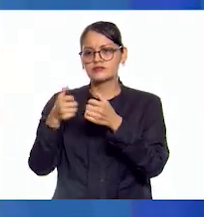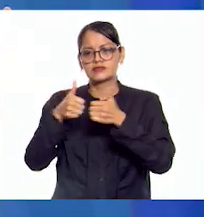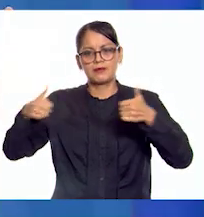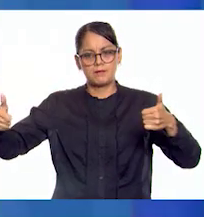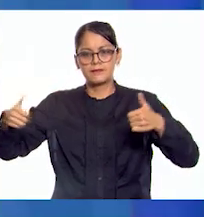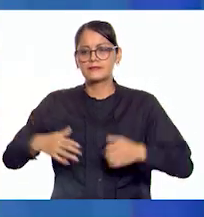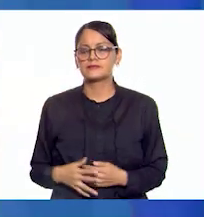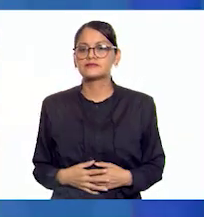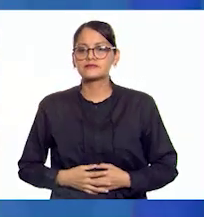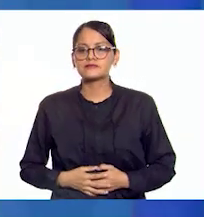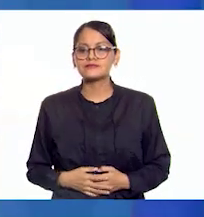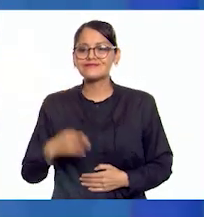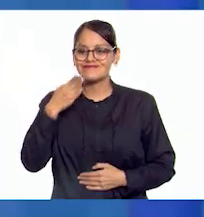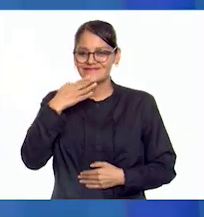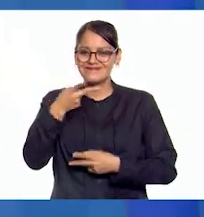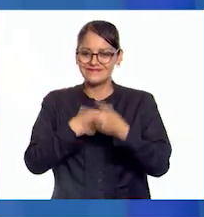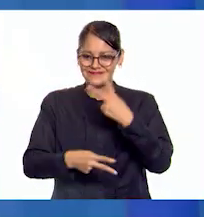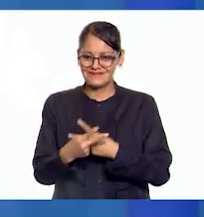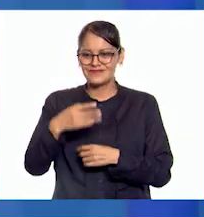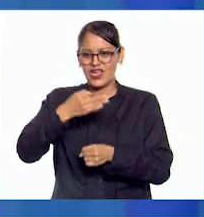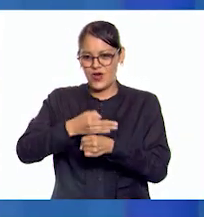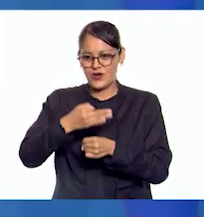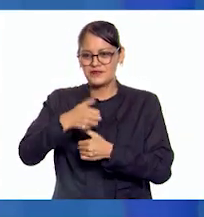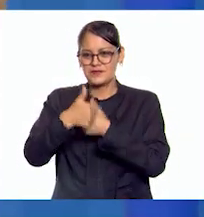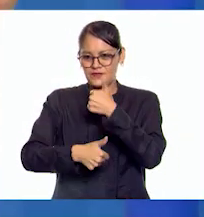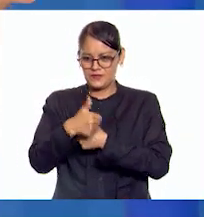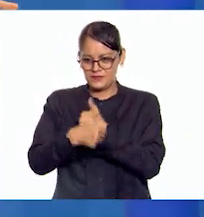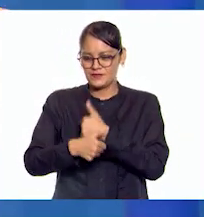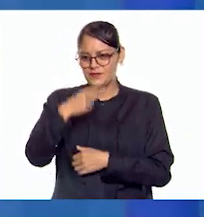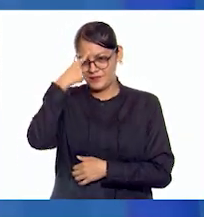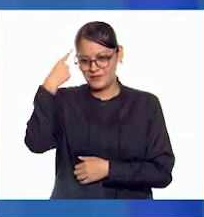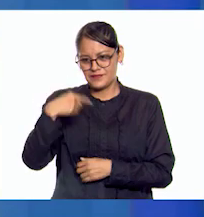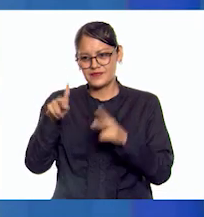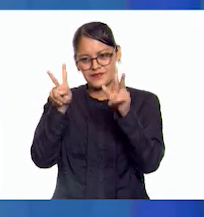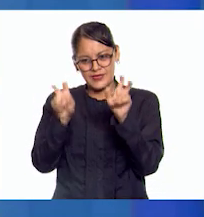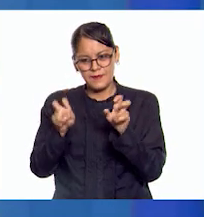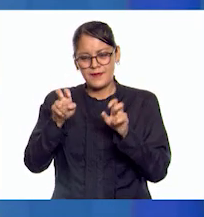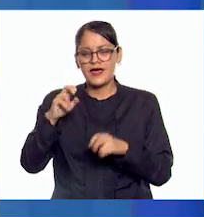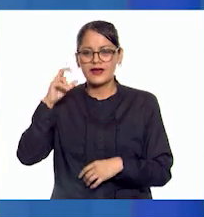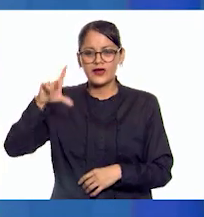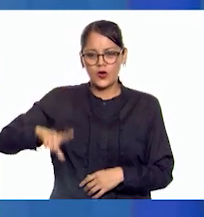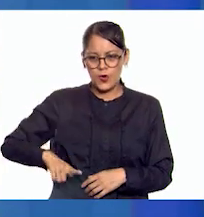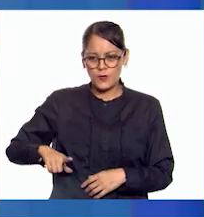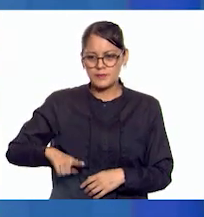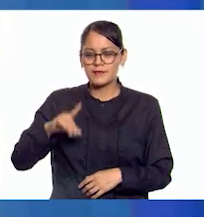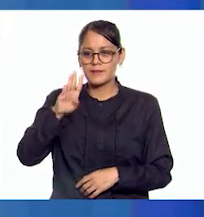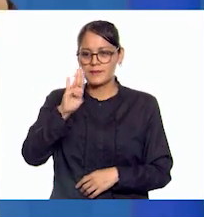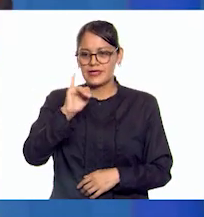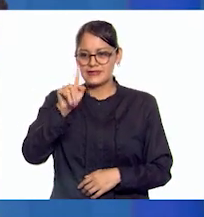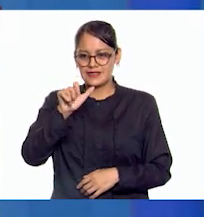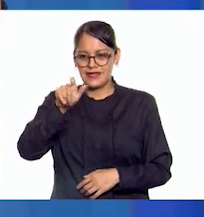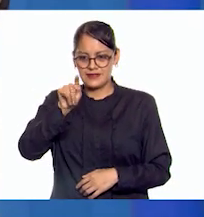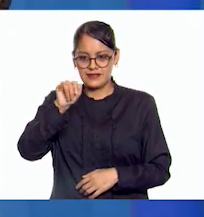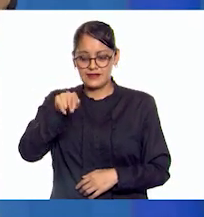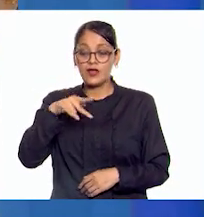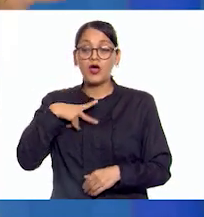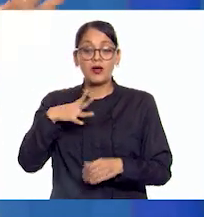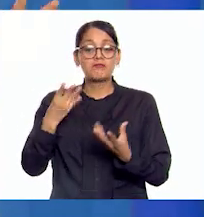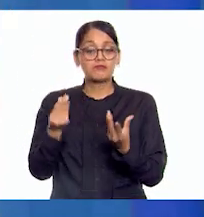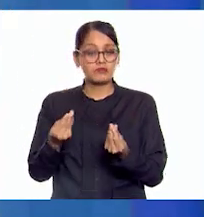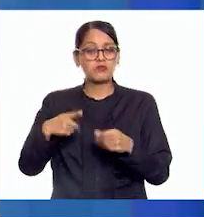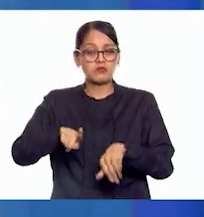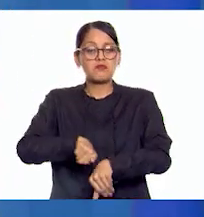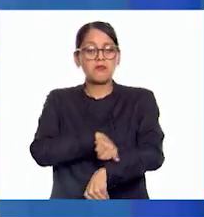Bienvenidos y bienvenidas a nuestro concurso sobre el Imperio Bizantino, un imperio de muy, muy, muy larga